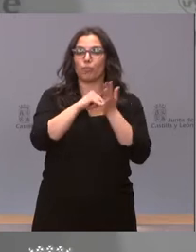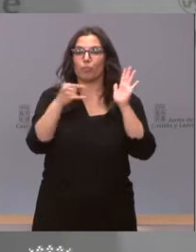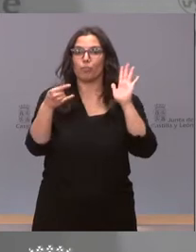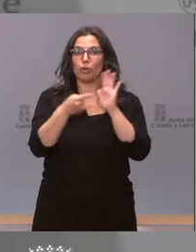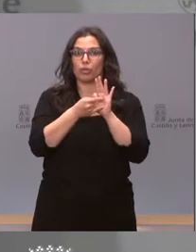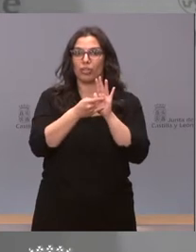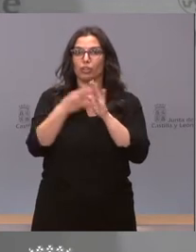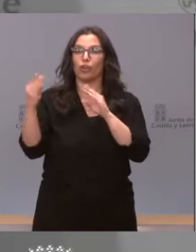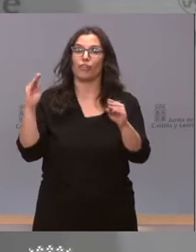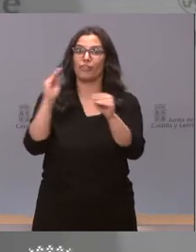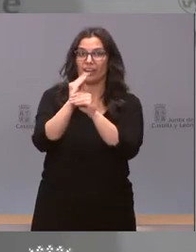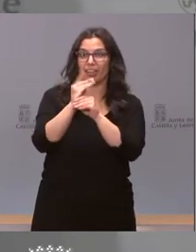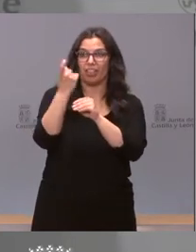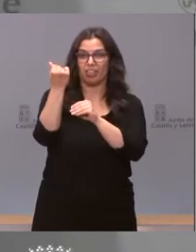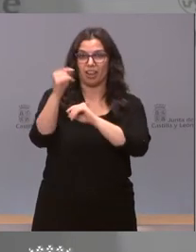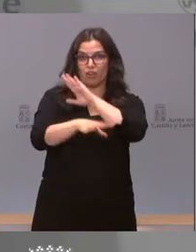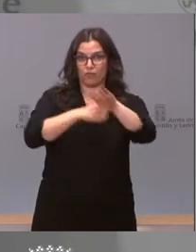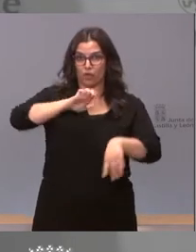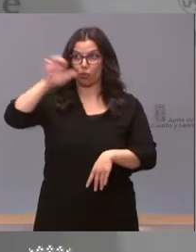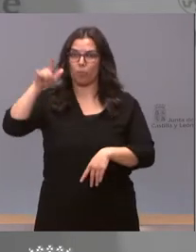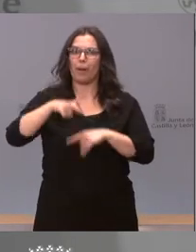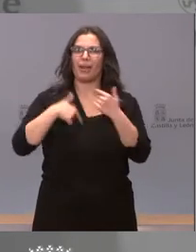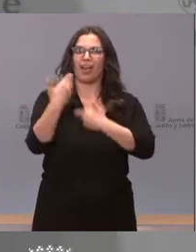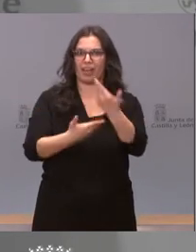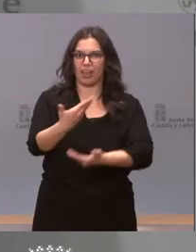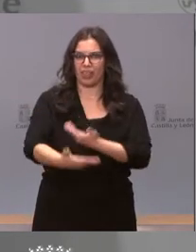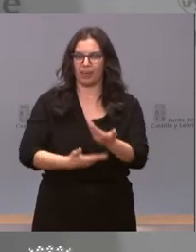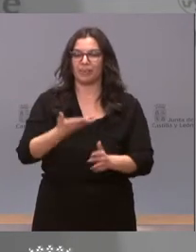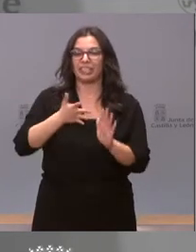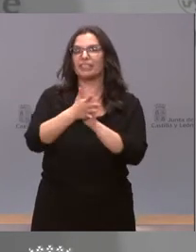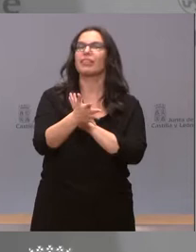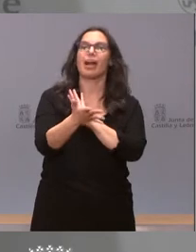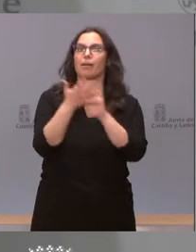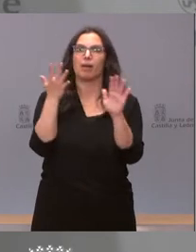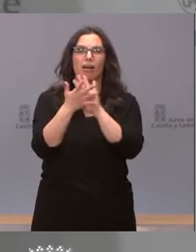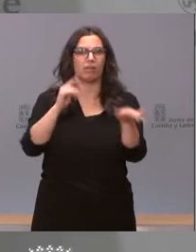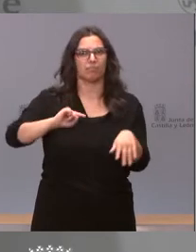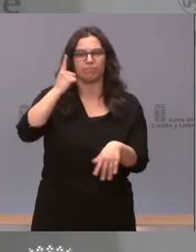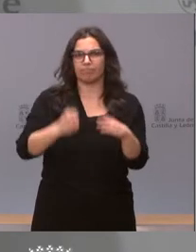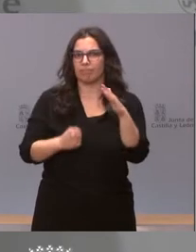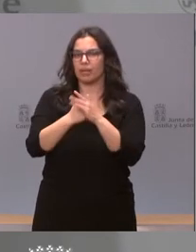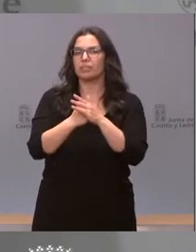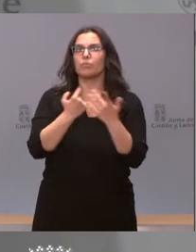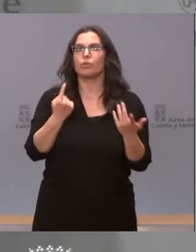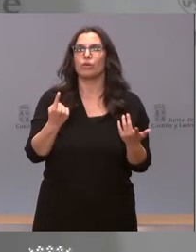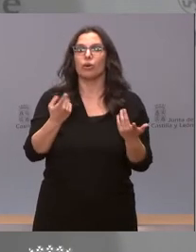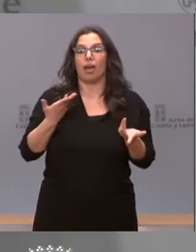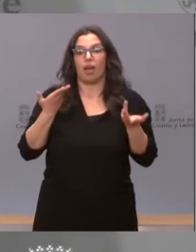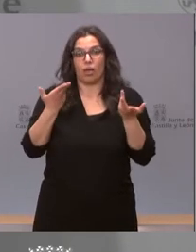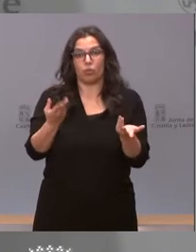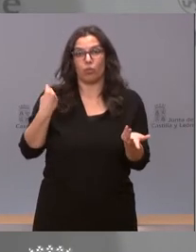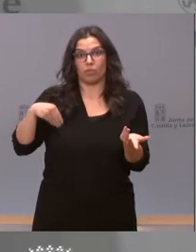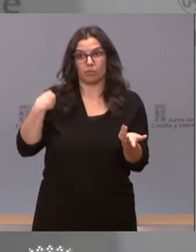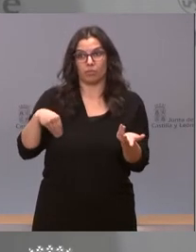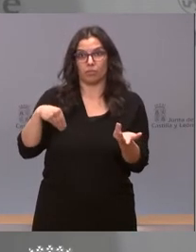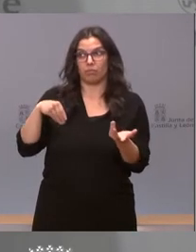financiables con fondos europeos. Se trata de agilizar al máximo la ayuda que se va a